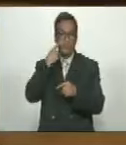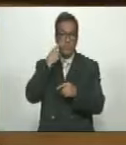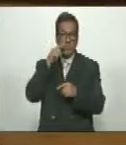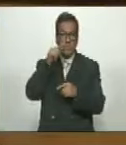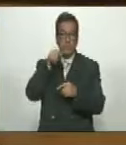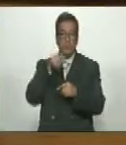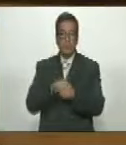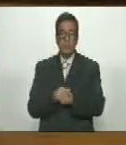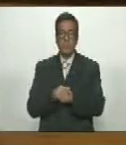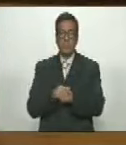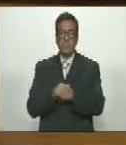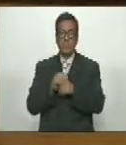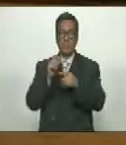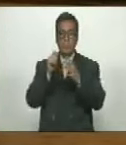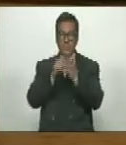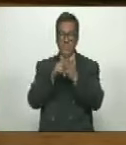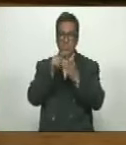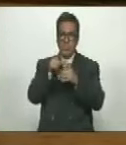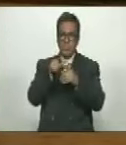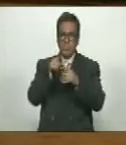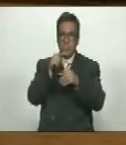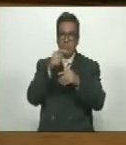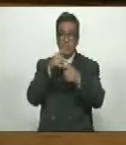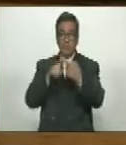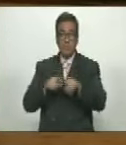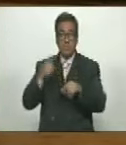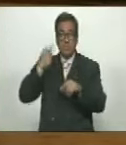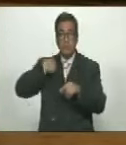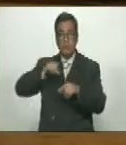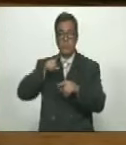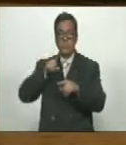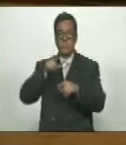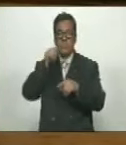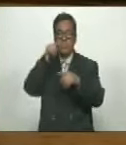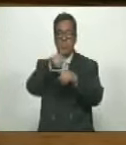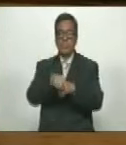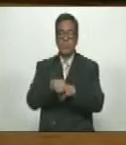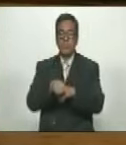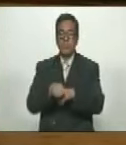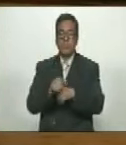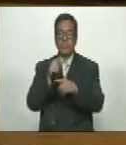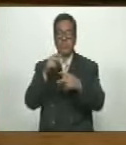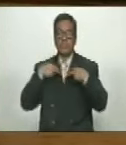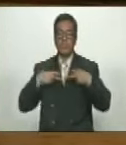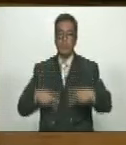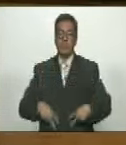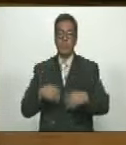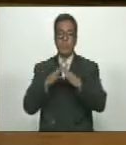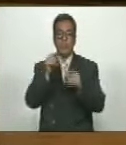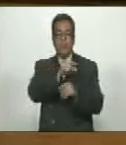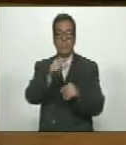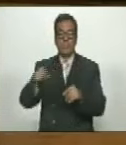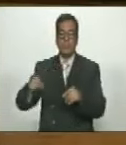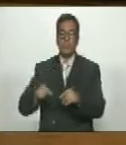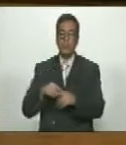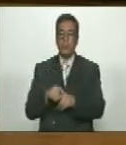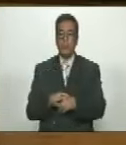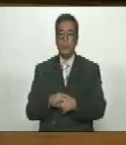el impacto que ese presupuesto va a tener directamente sobre la calidad de vida de la gente va a ser así